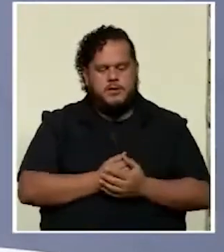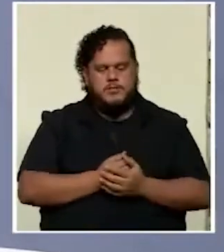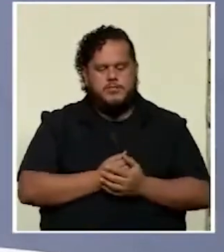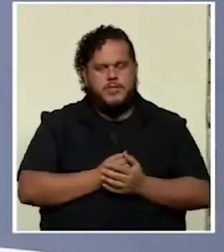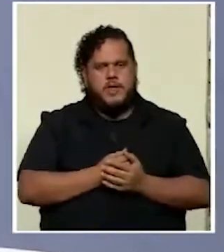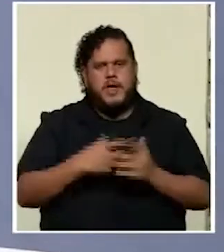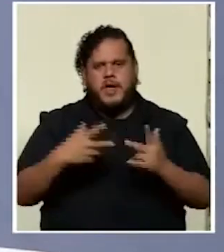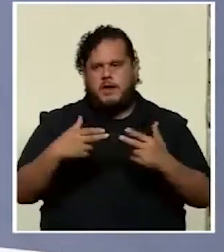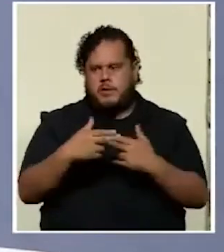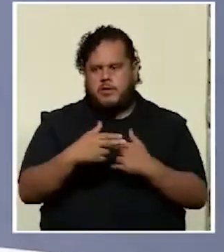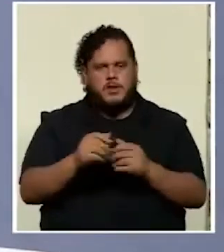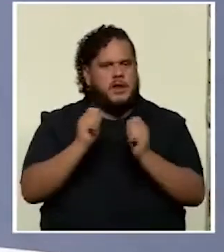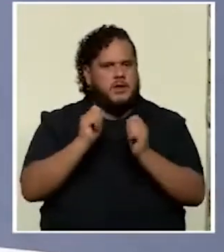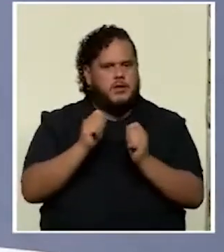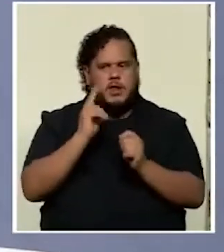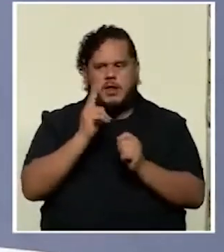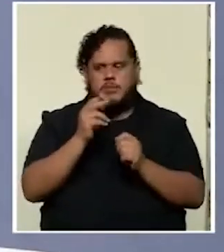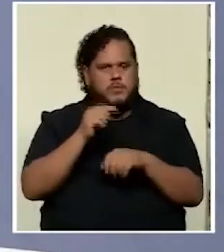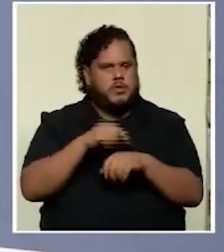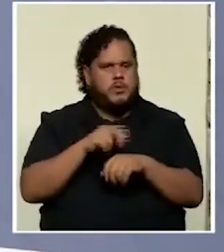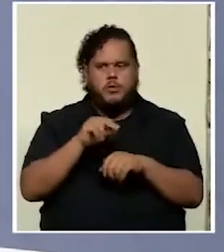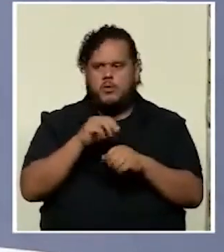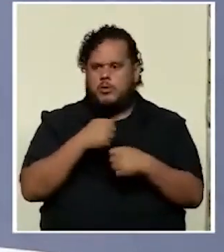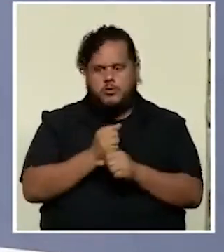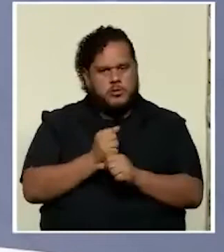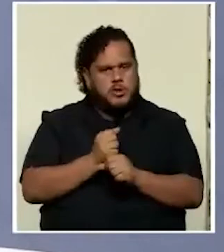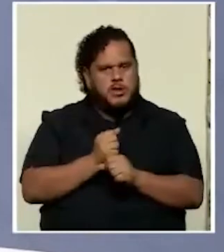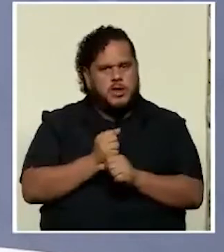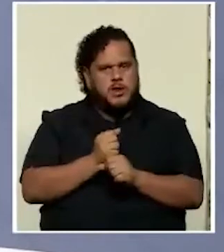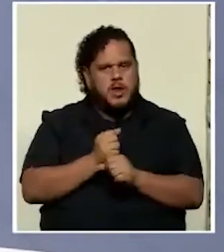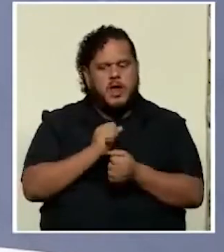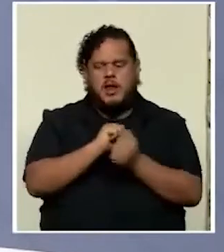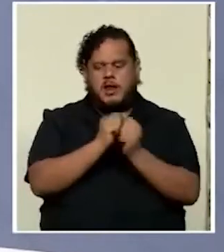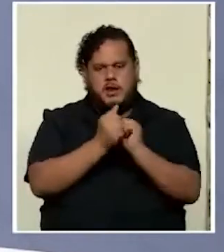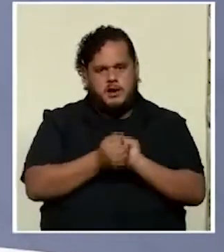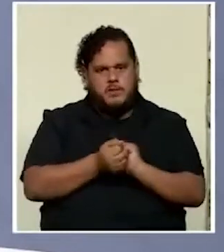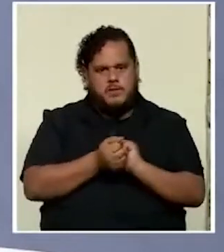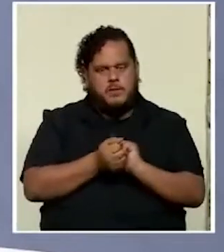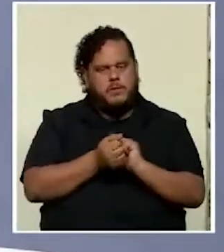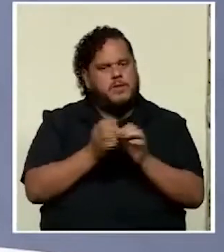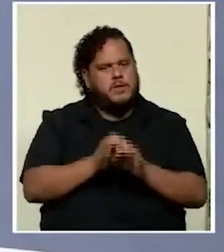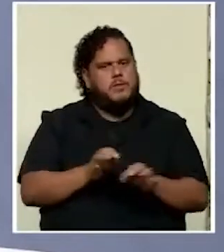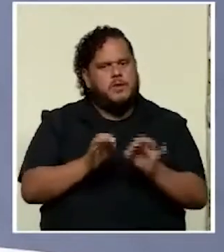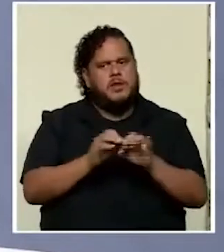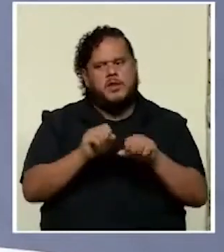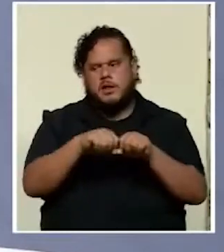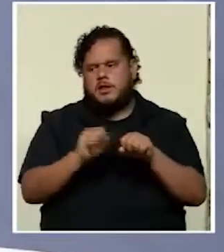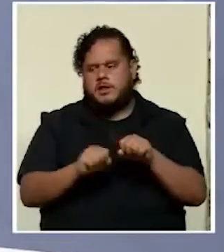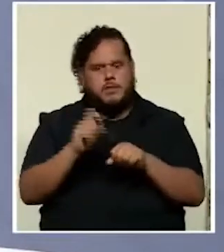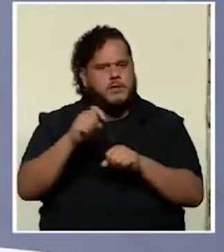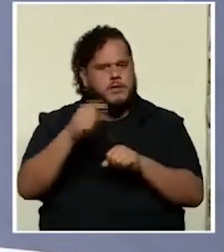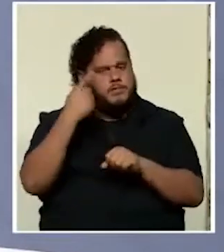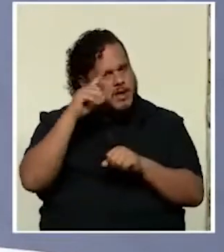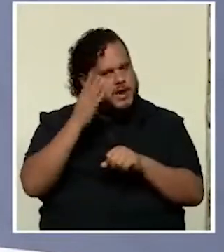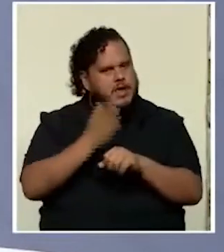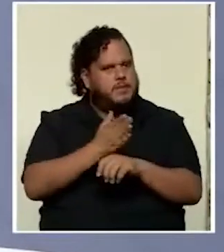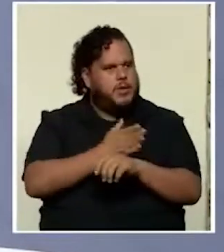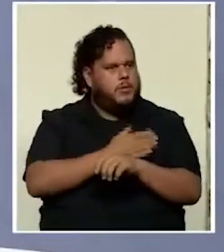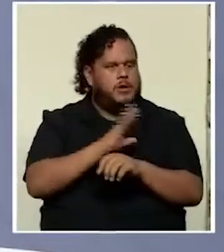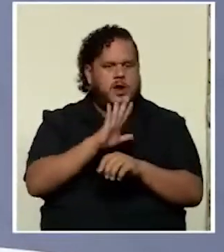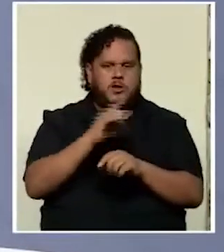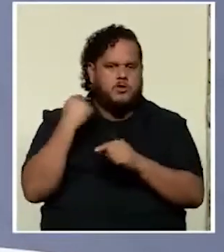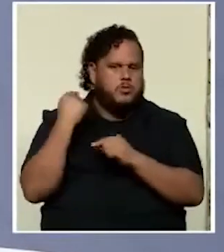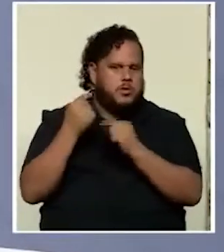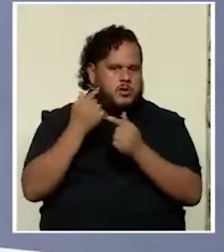recortar en educación y al mismo tiempo no hacer las reformas de fondo que el sistema necesita para mejorar su gestión para